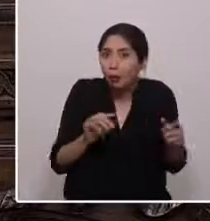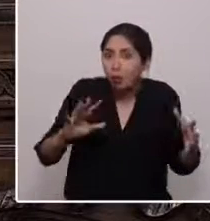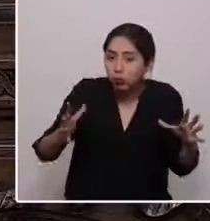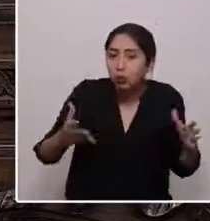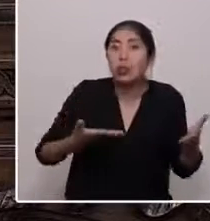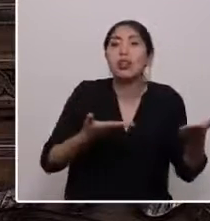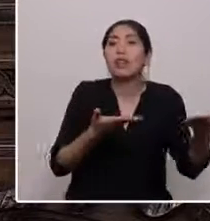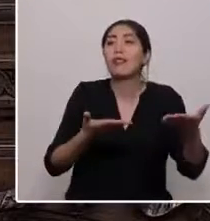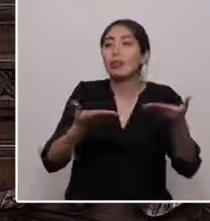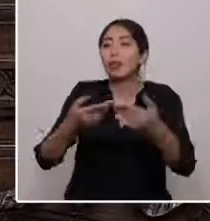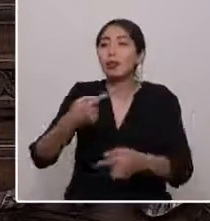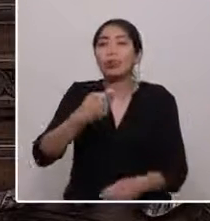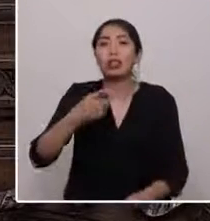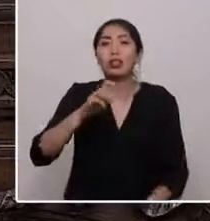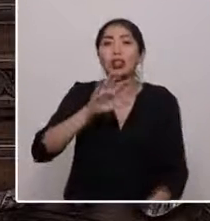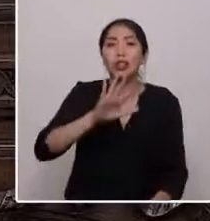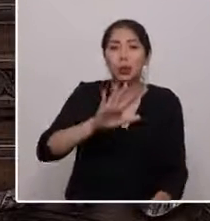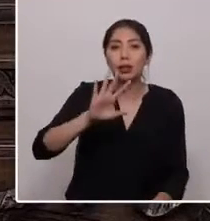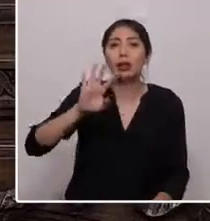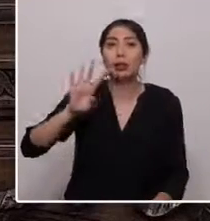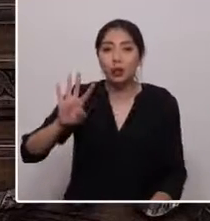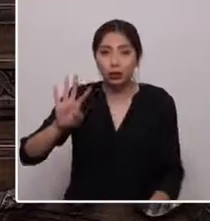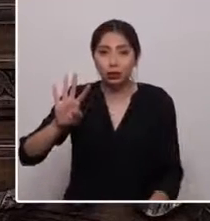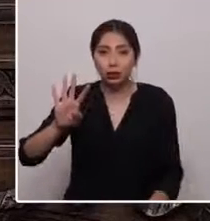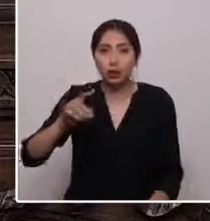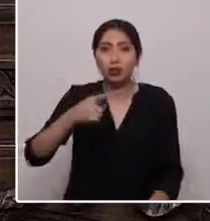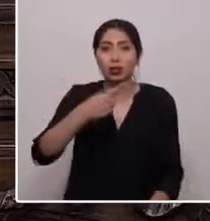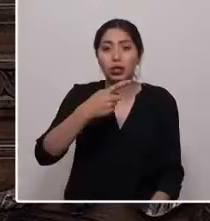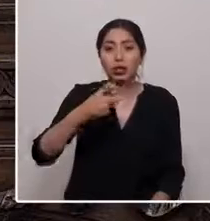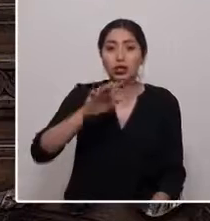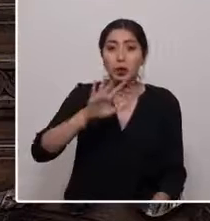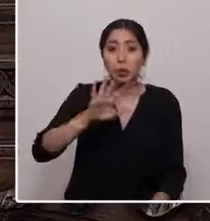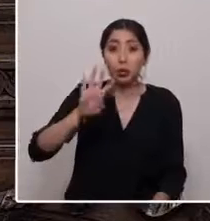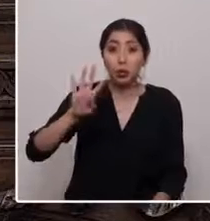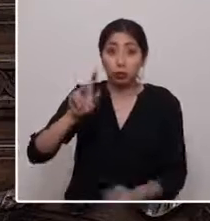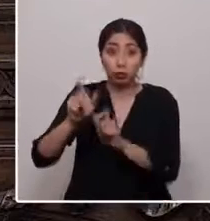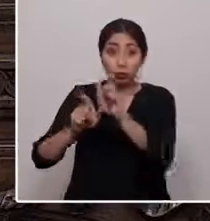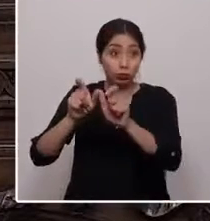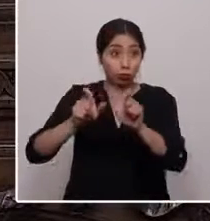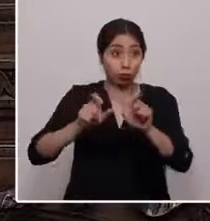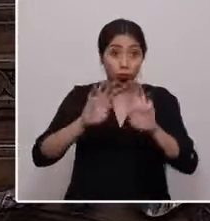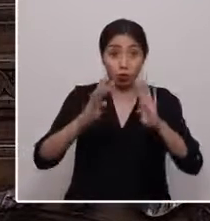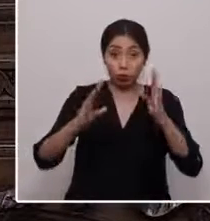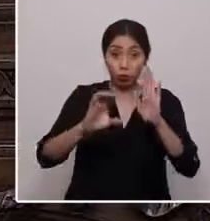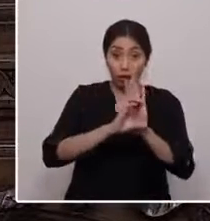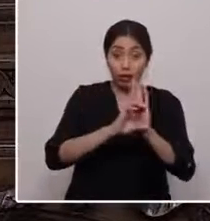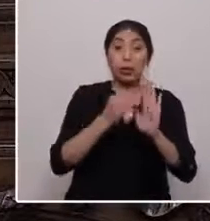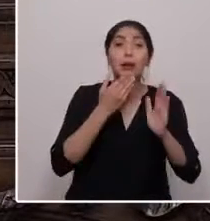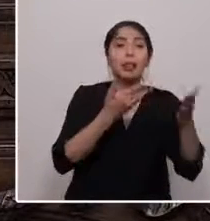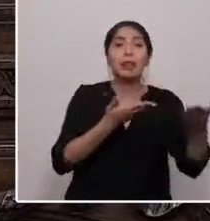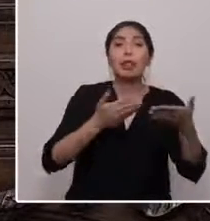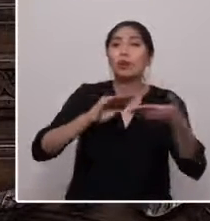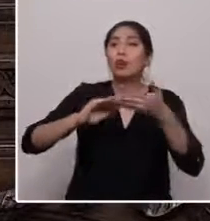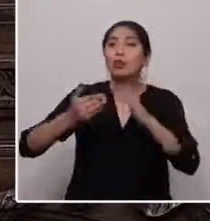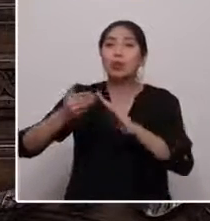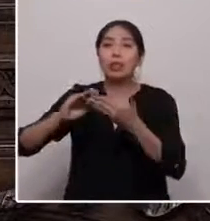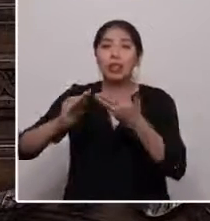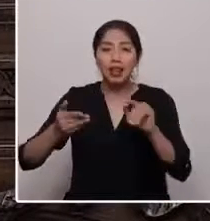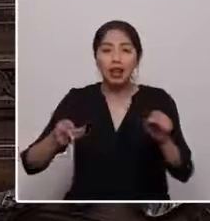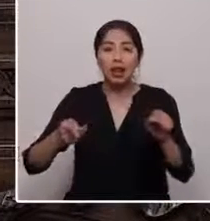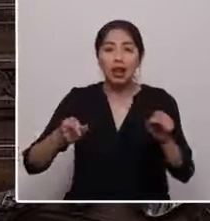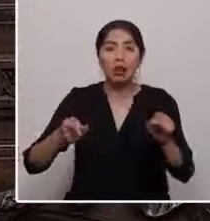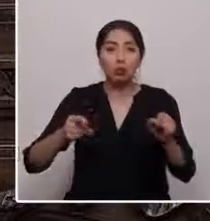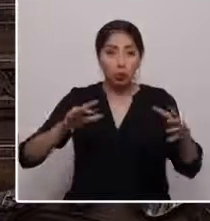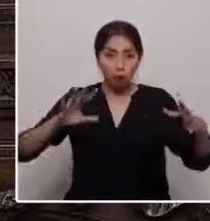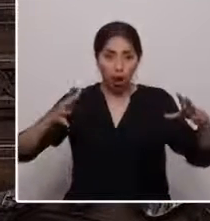154 y 154 constituyentes presentes, así como a nuestras comunidades, a tomar el destino en sus manos y